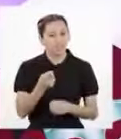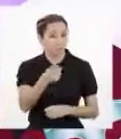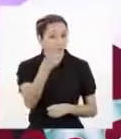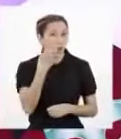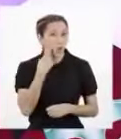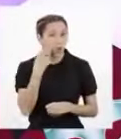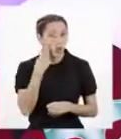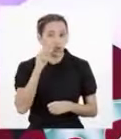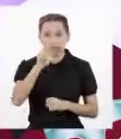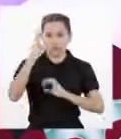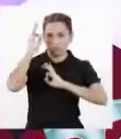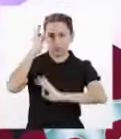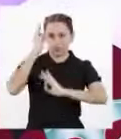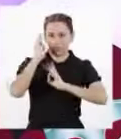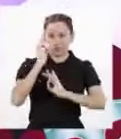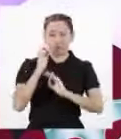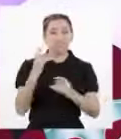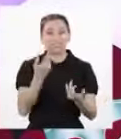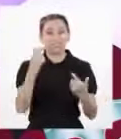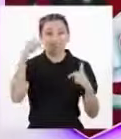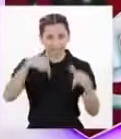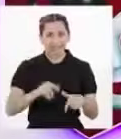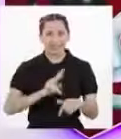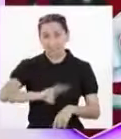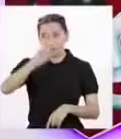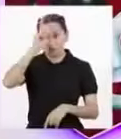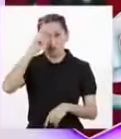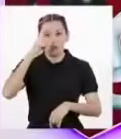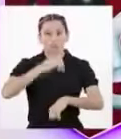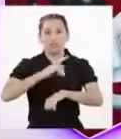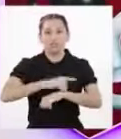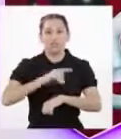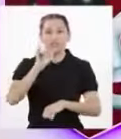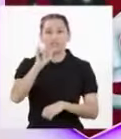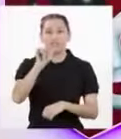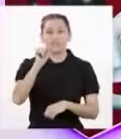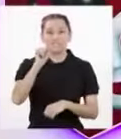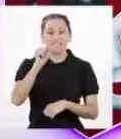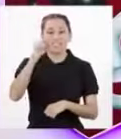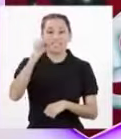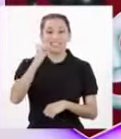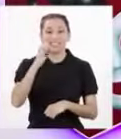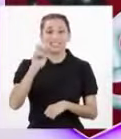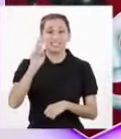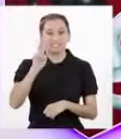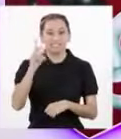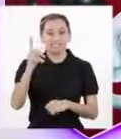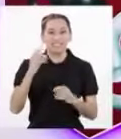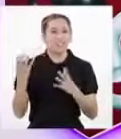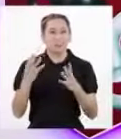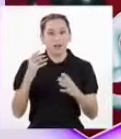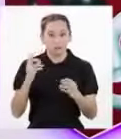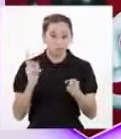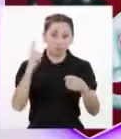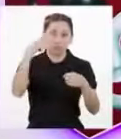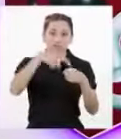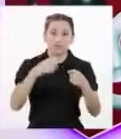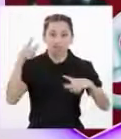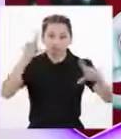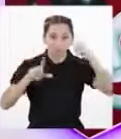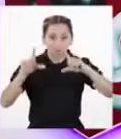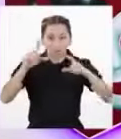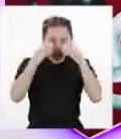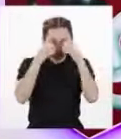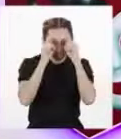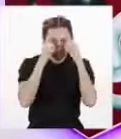dos importantes exponentes de la genética en el Perú El Dr. Yasser ha participado en la creación del consultorio de genética y laboratorio